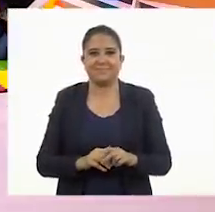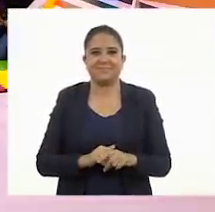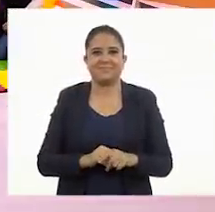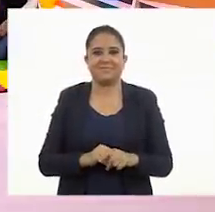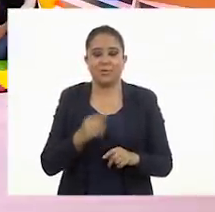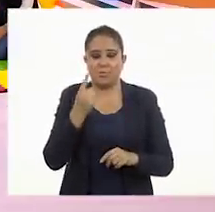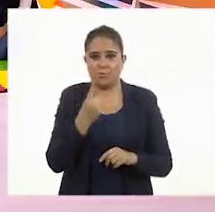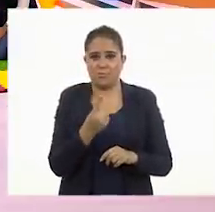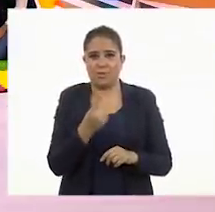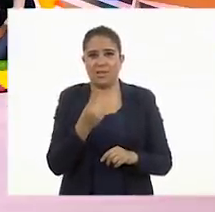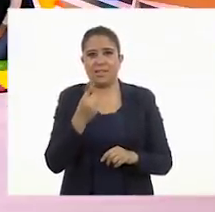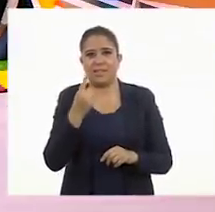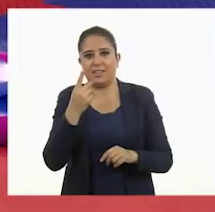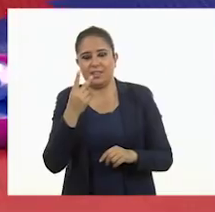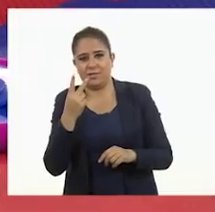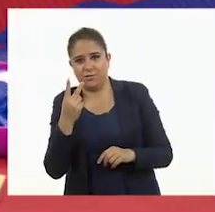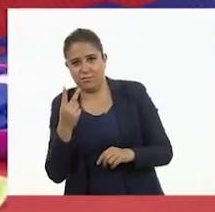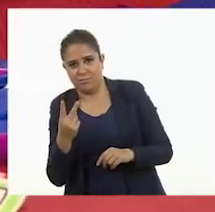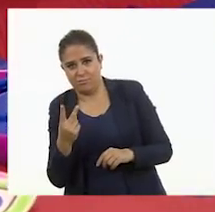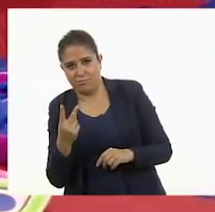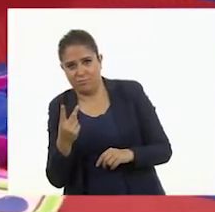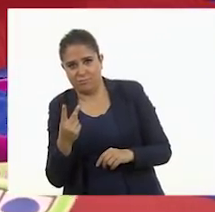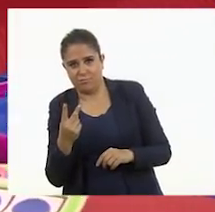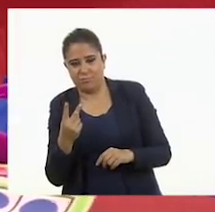Una. Voy a quitar el dado aquí.